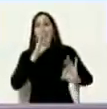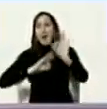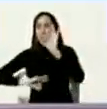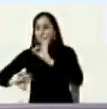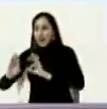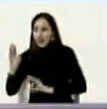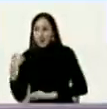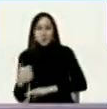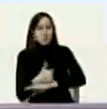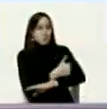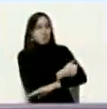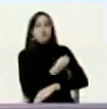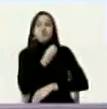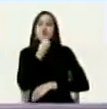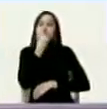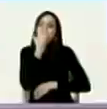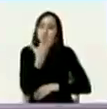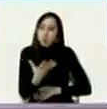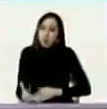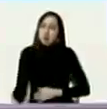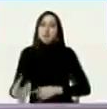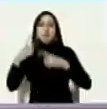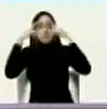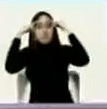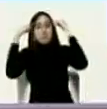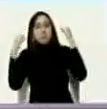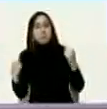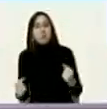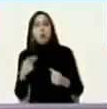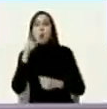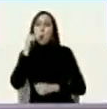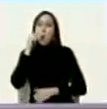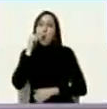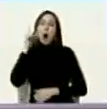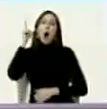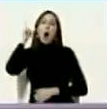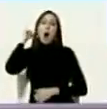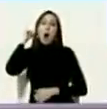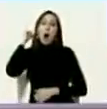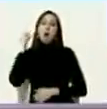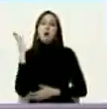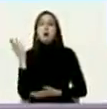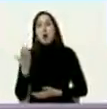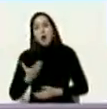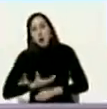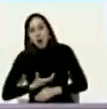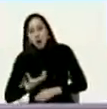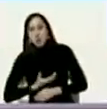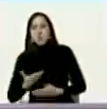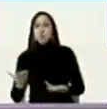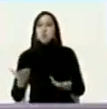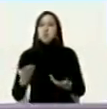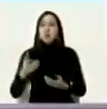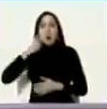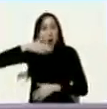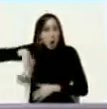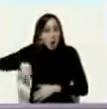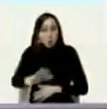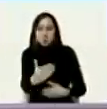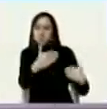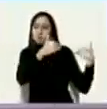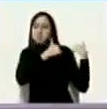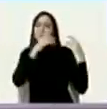buenos gobernadores muy buenas gobernadoras a buenos alcaldes y alcaldes a buenos